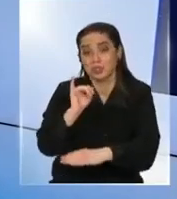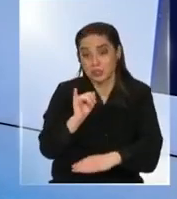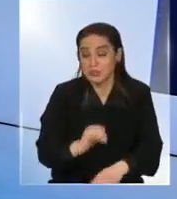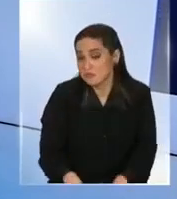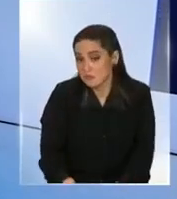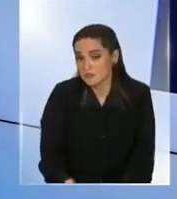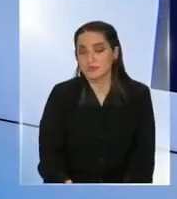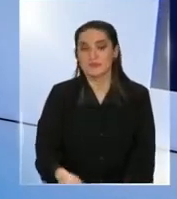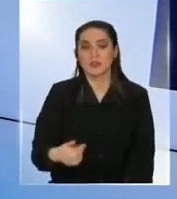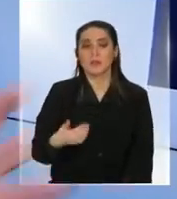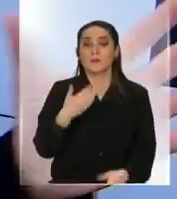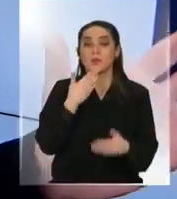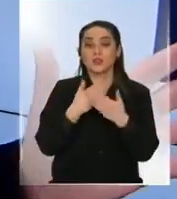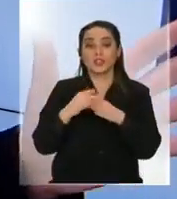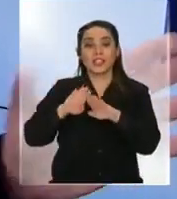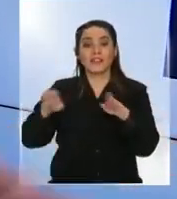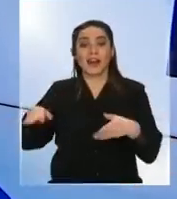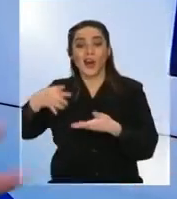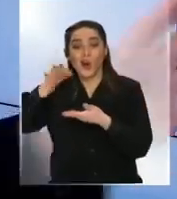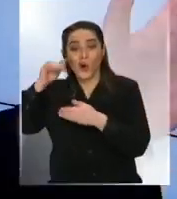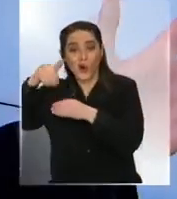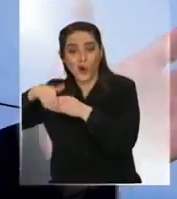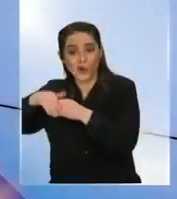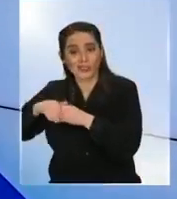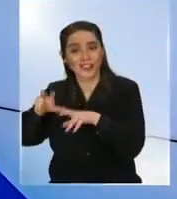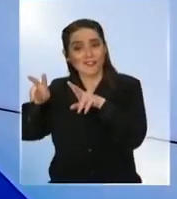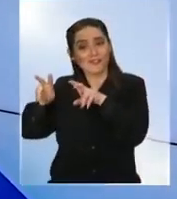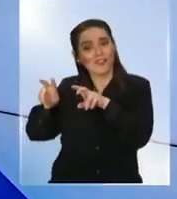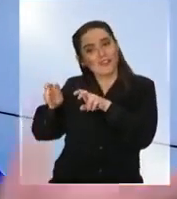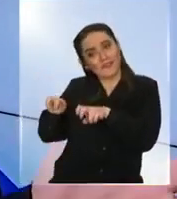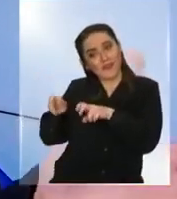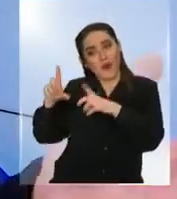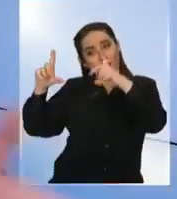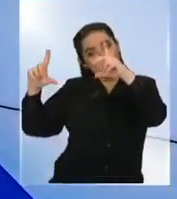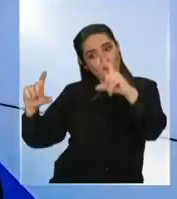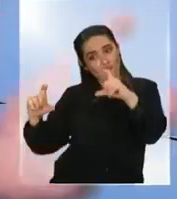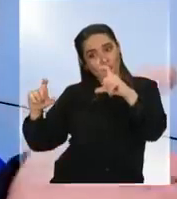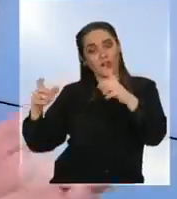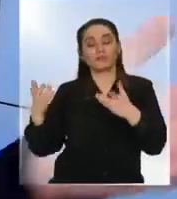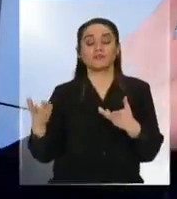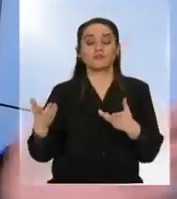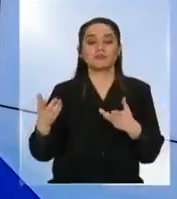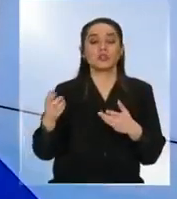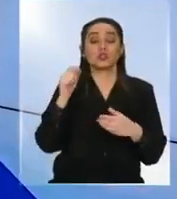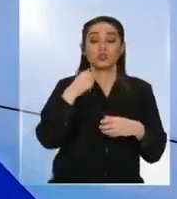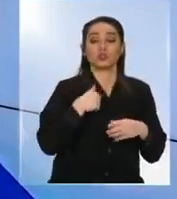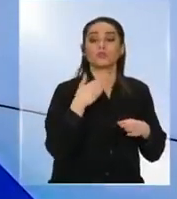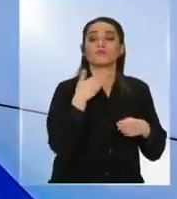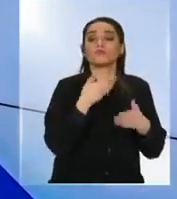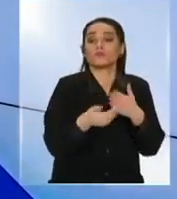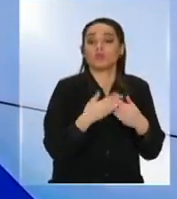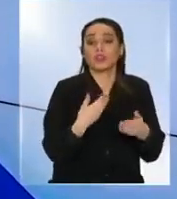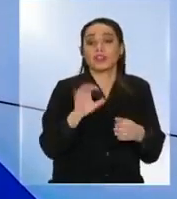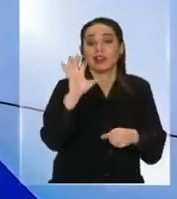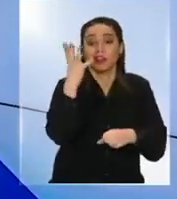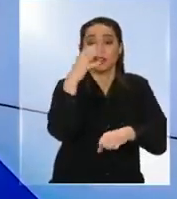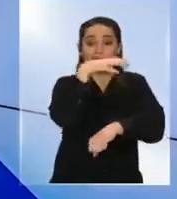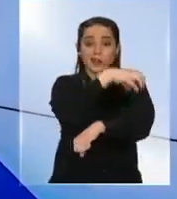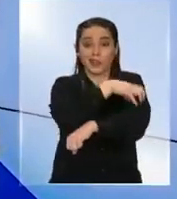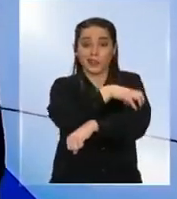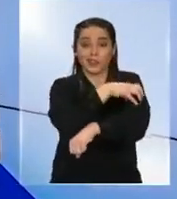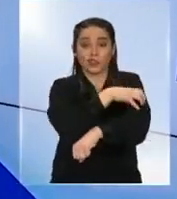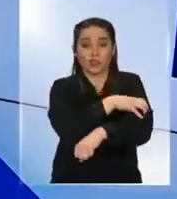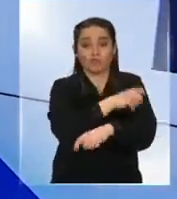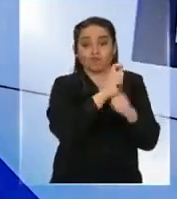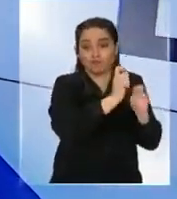ayer mi chale estaba en la once yo estaba en Valparaíso con mucha gente tenemos claramente opciones distintas pero que yo respeto y valoro profundamente